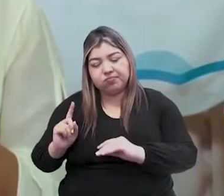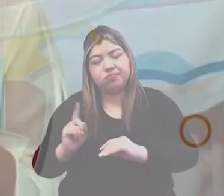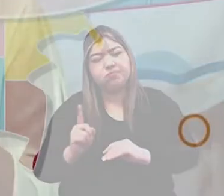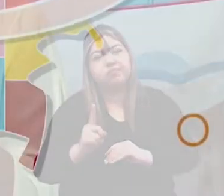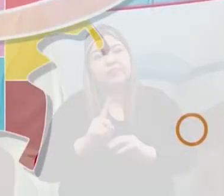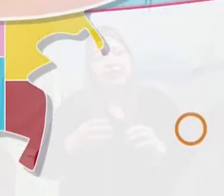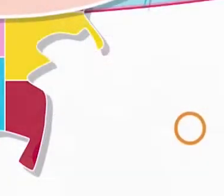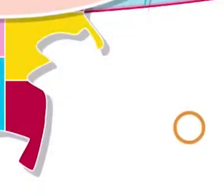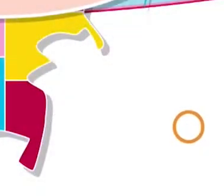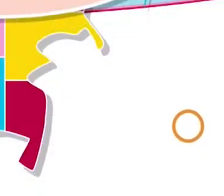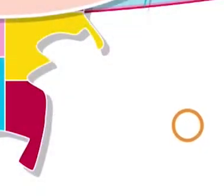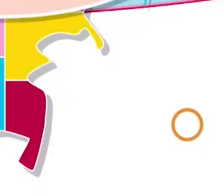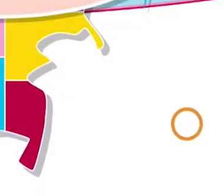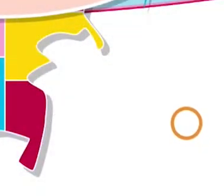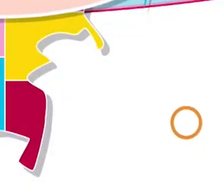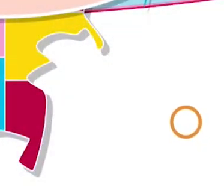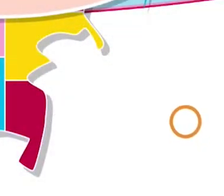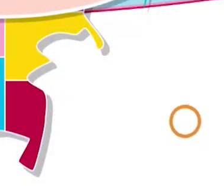ciudad.